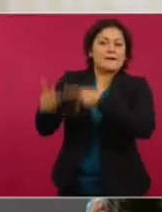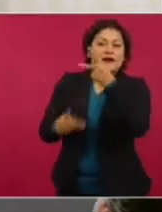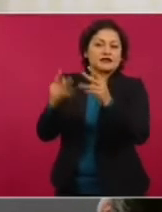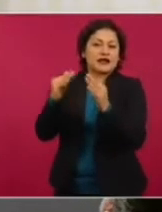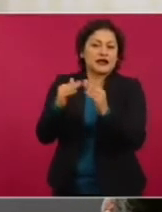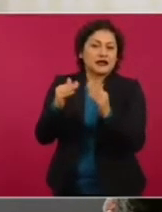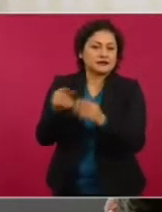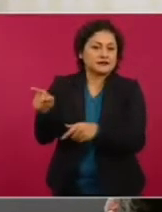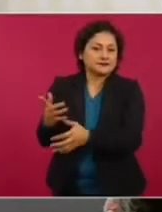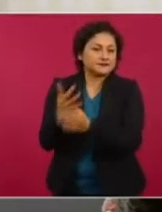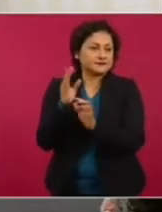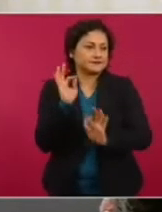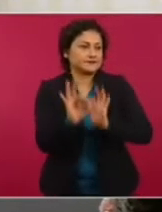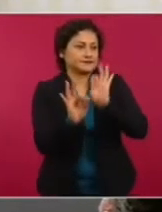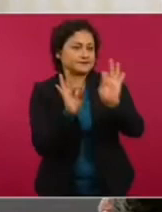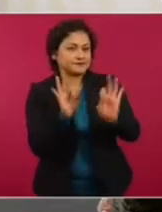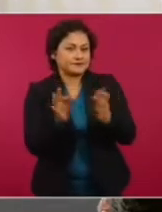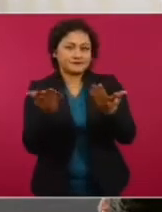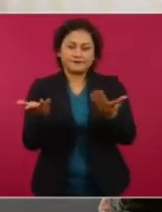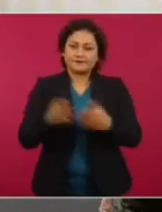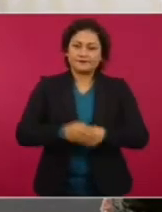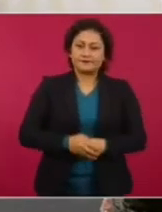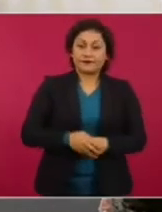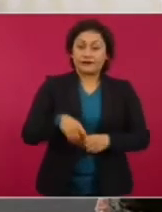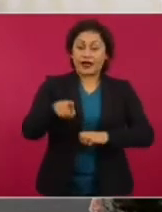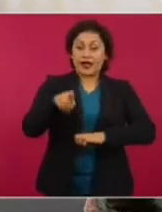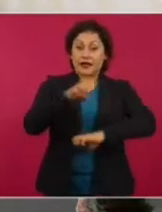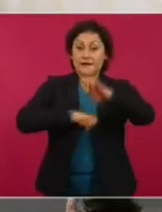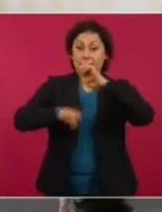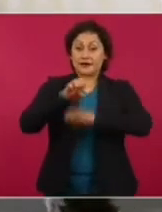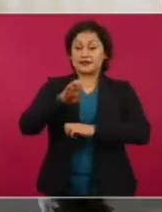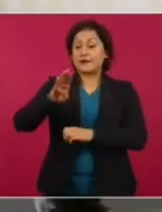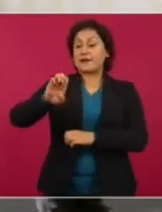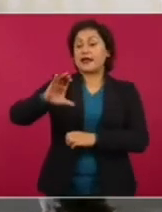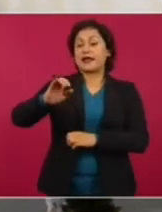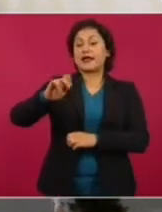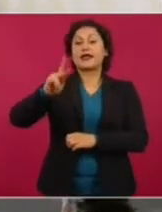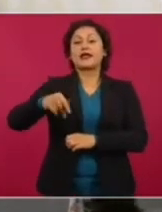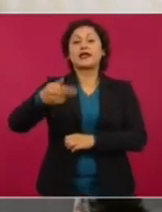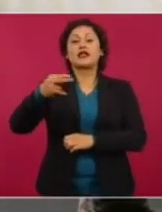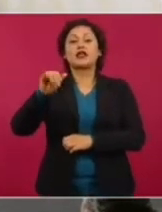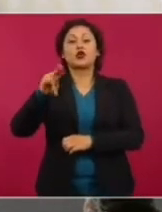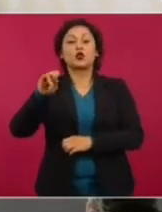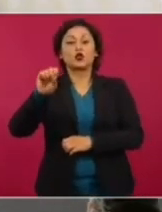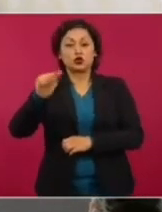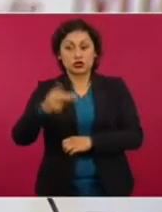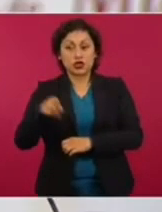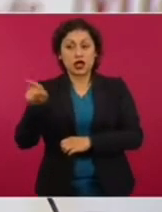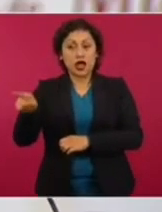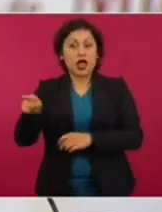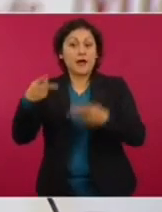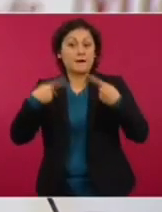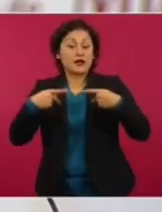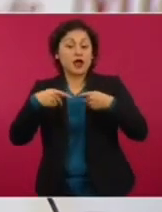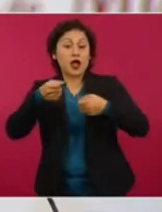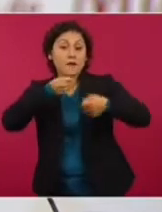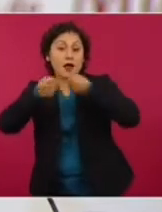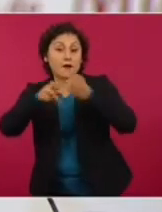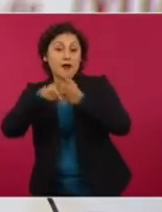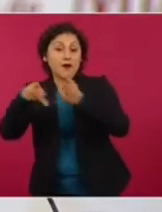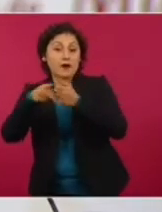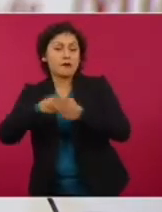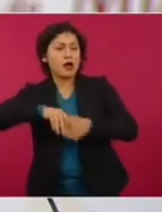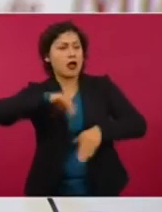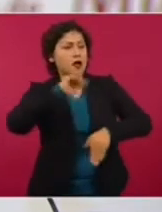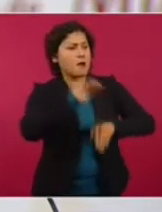Como información adicional, la empresa Baker Hughes se vio involucrada por la prensa bajo un supuesto conflicto de